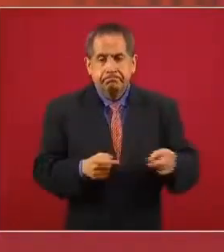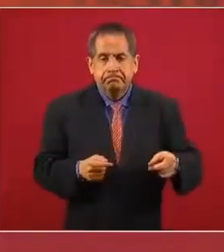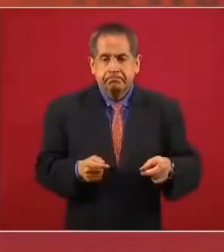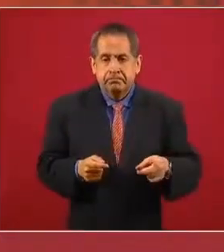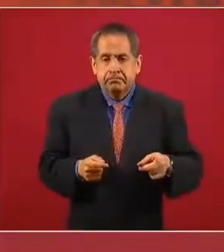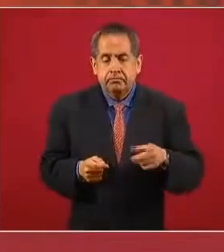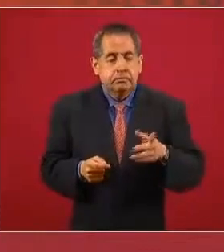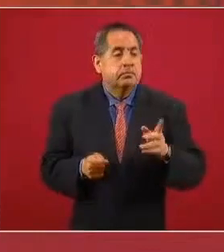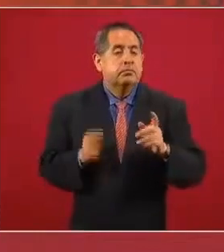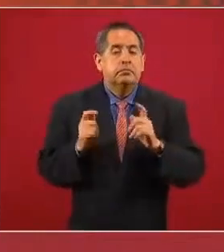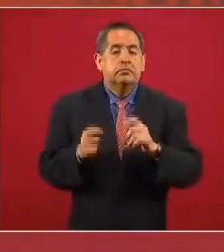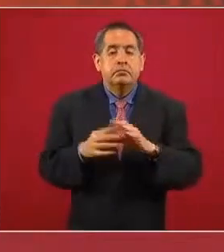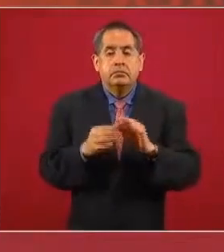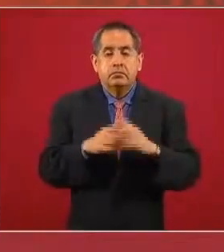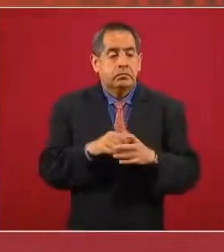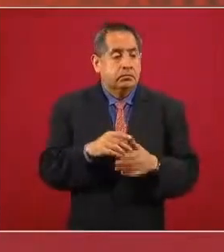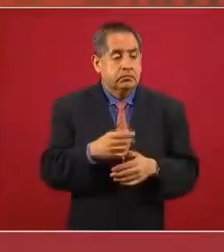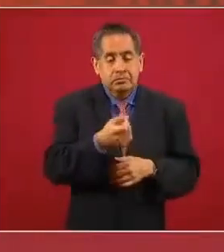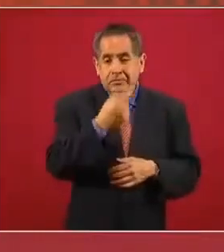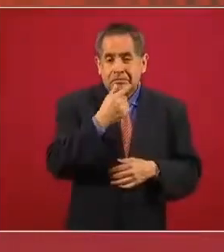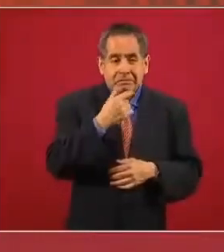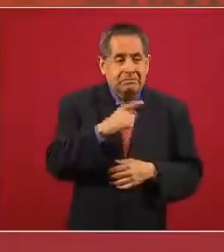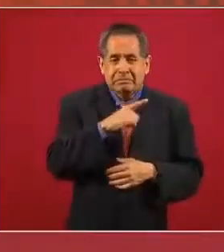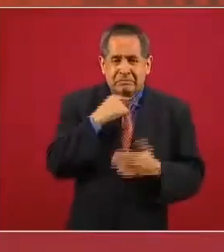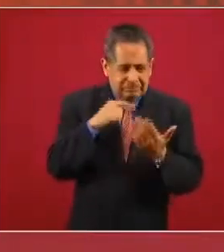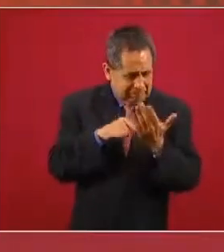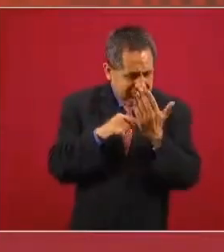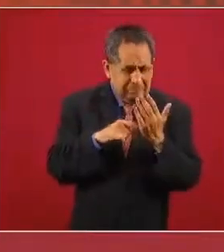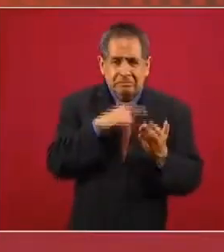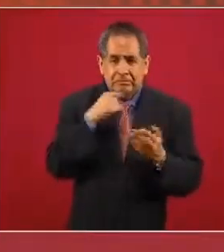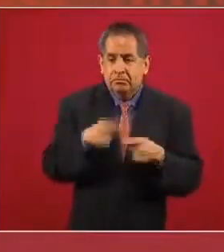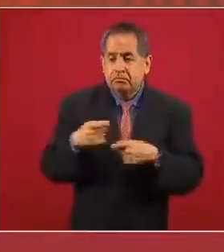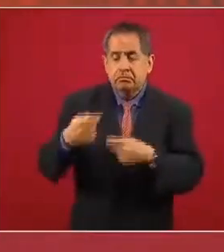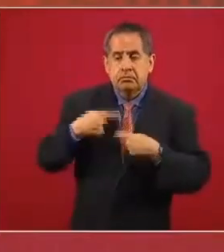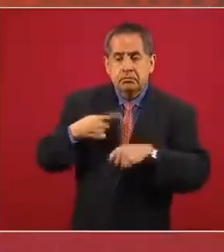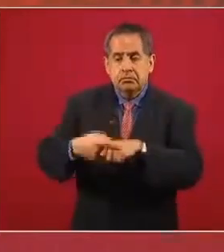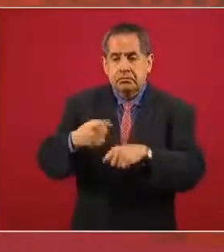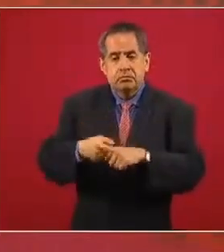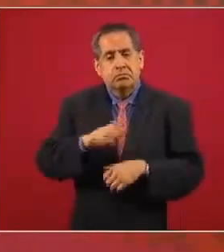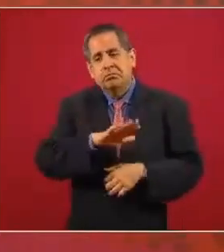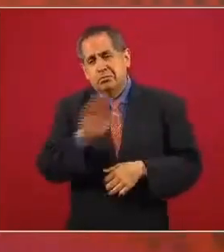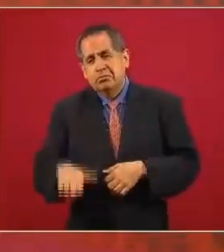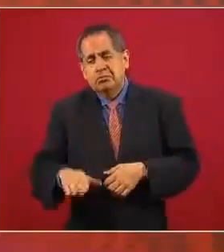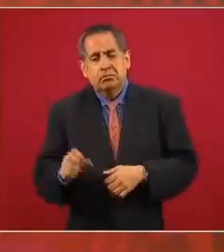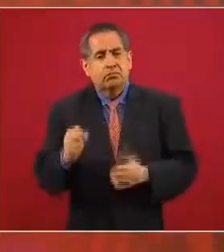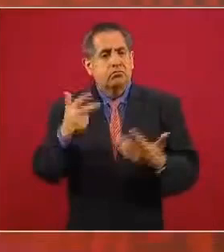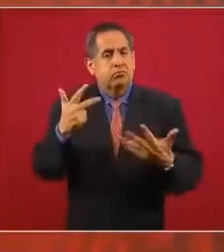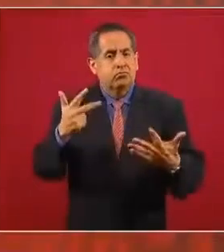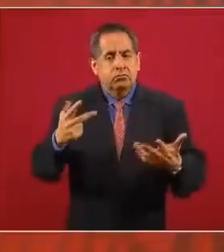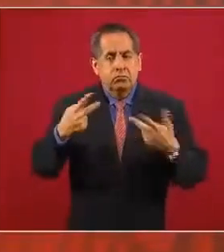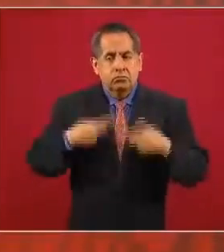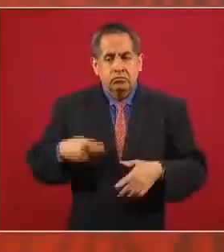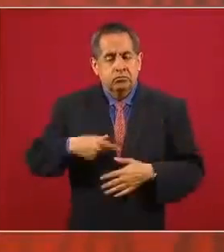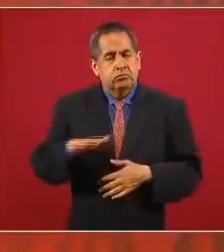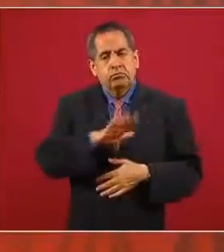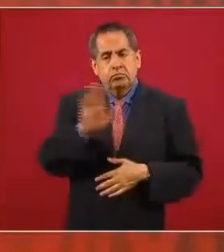aplicarle medicamentos caducos a enfermos, fallecieron ocho personas